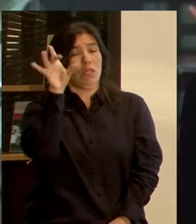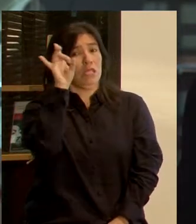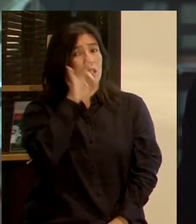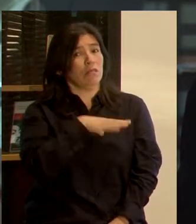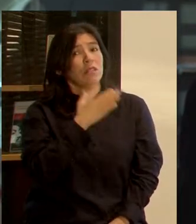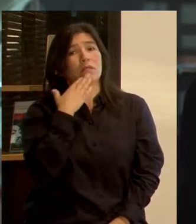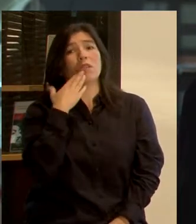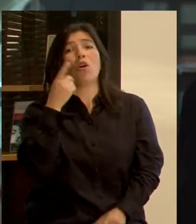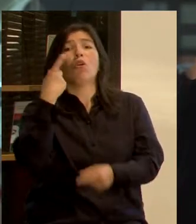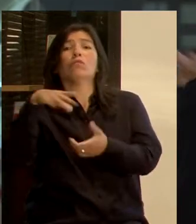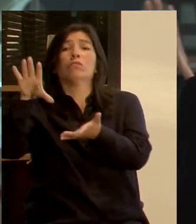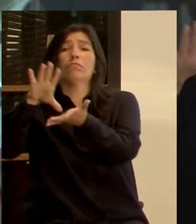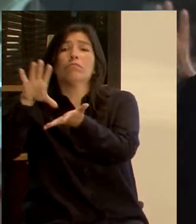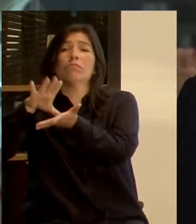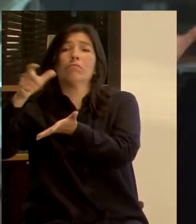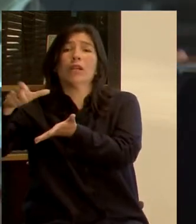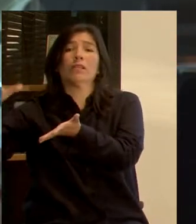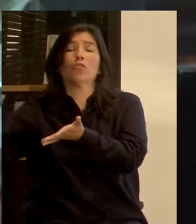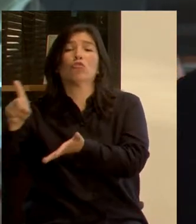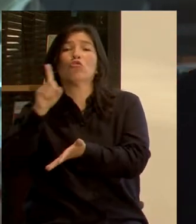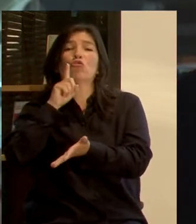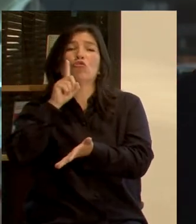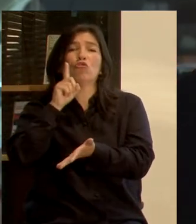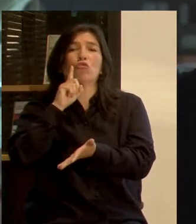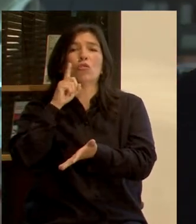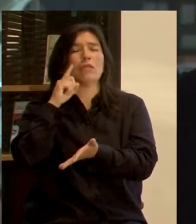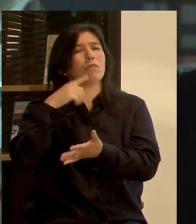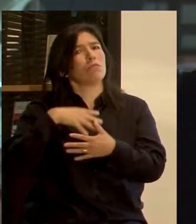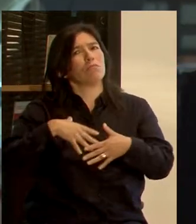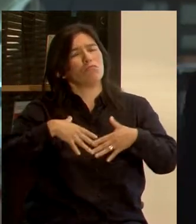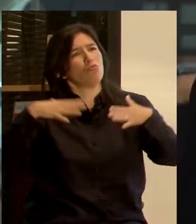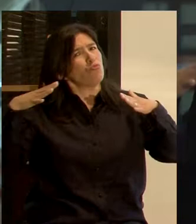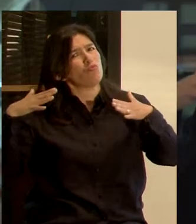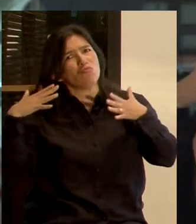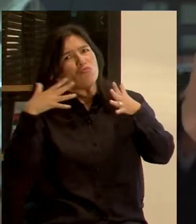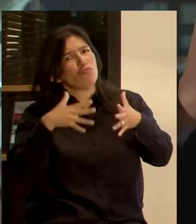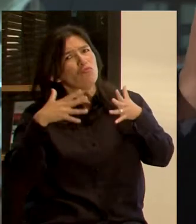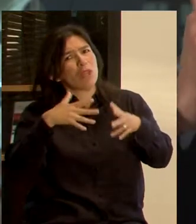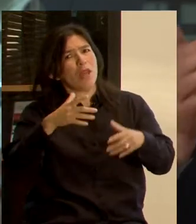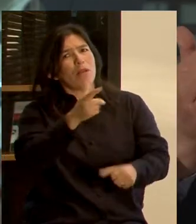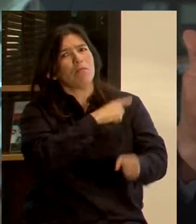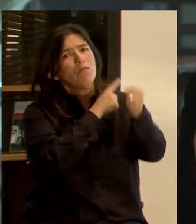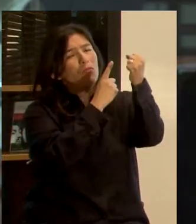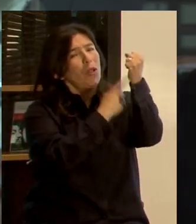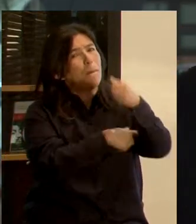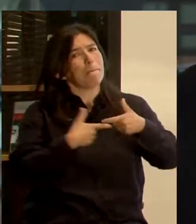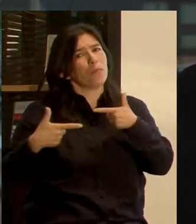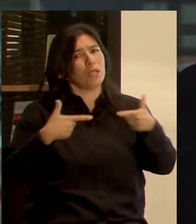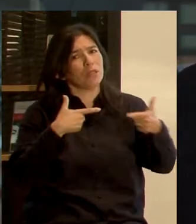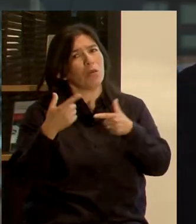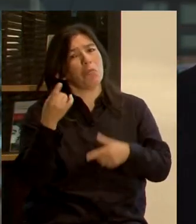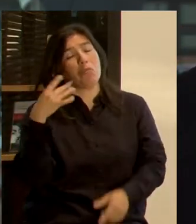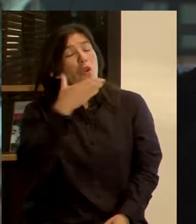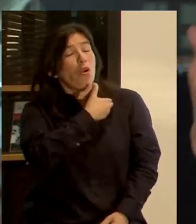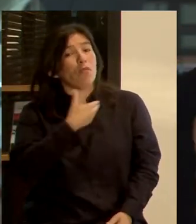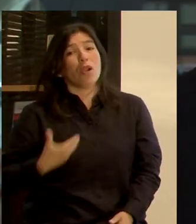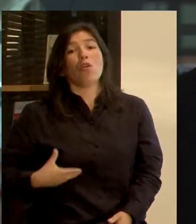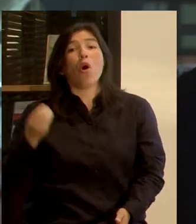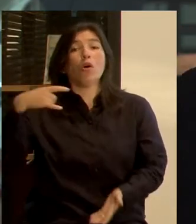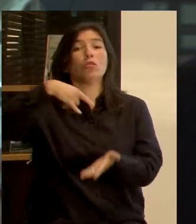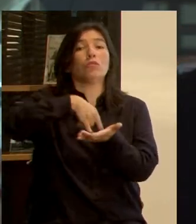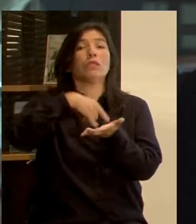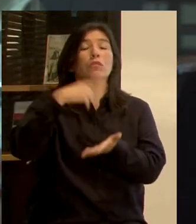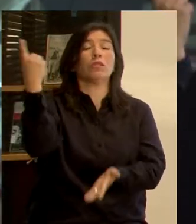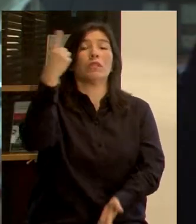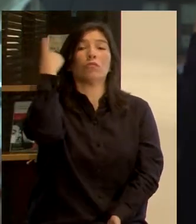pueden ser manos extranjeras, que tienen una tremenda influencia en el poder político, sea del gobierno o sea del Congreso